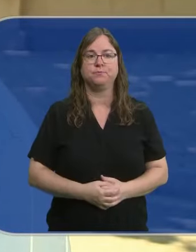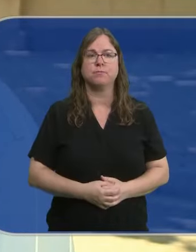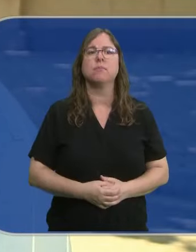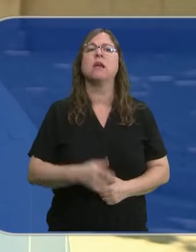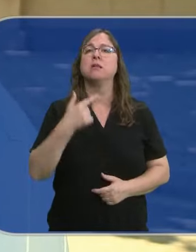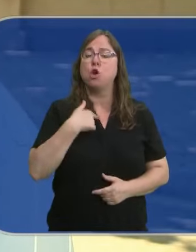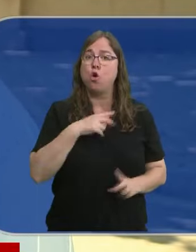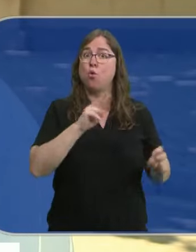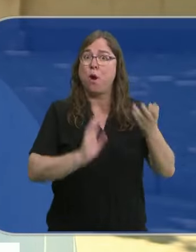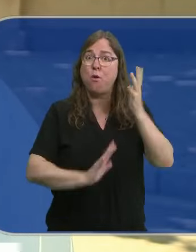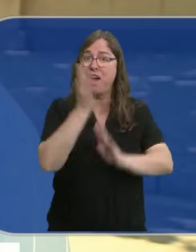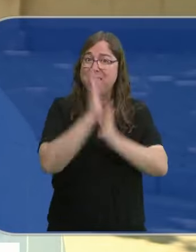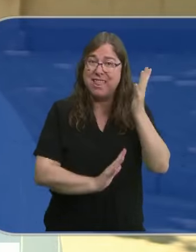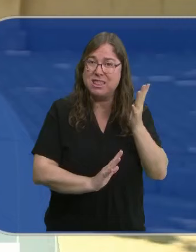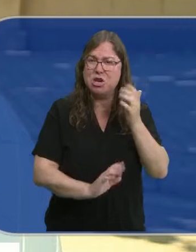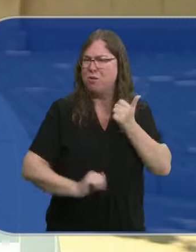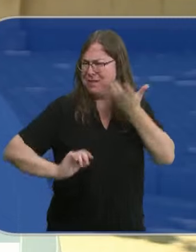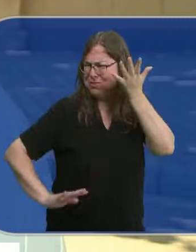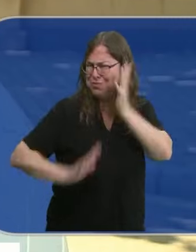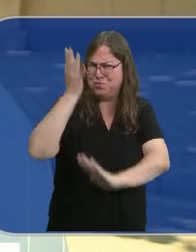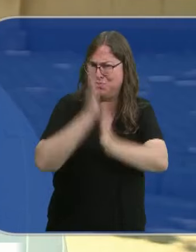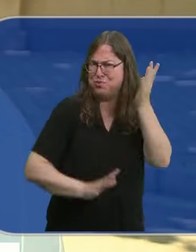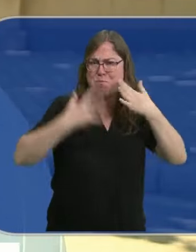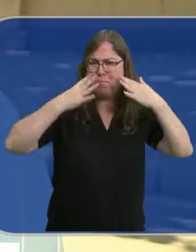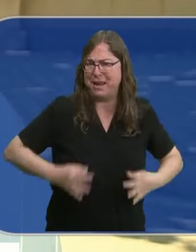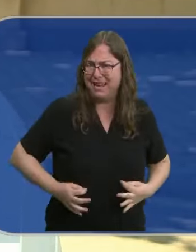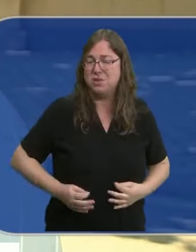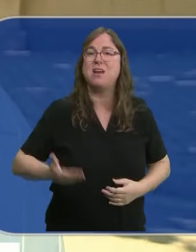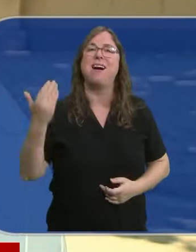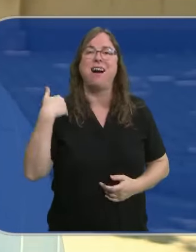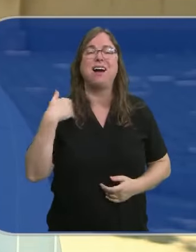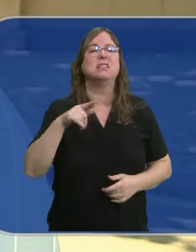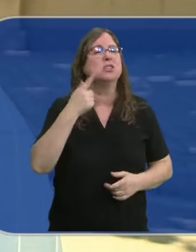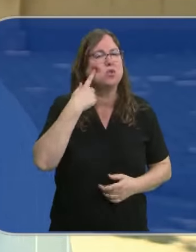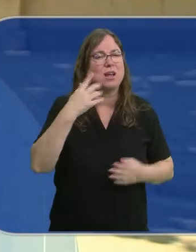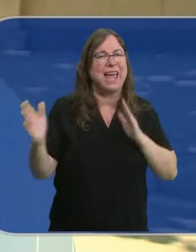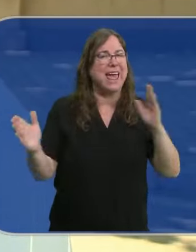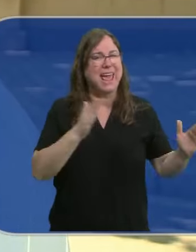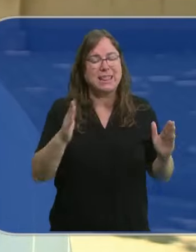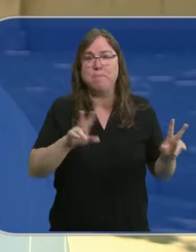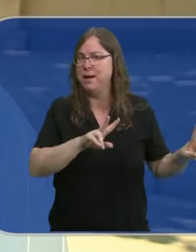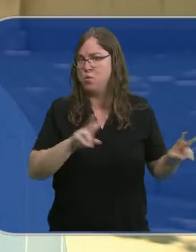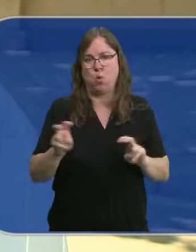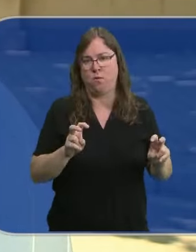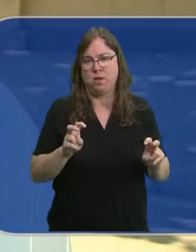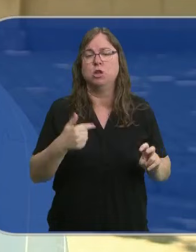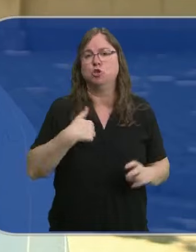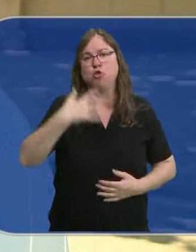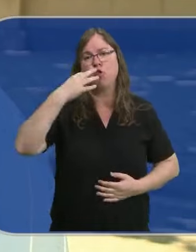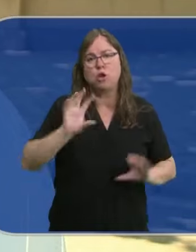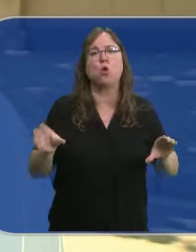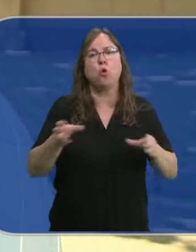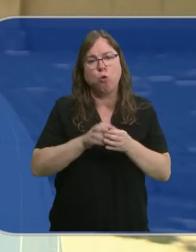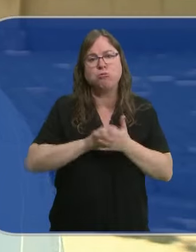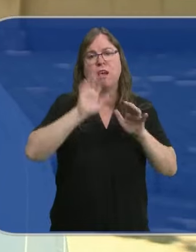Estos nuevos incendios que son mucho más agresivos que los que estamos antes. Estamos en una etapa absolutamente nueva y yo creo que la